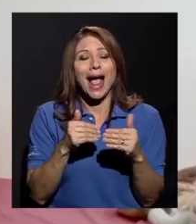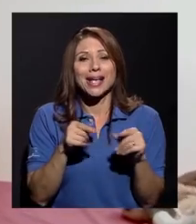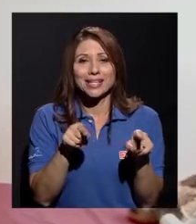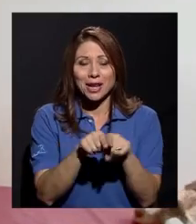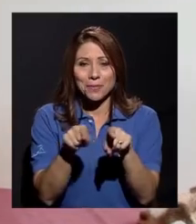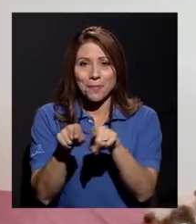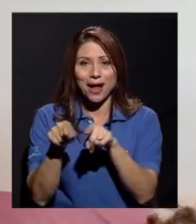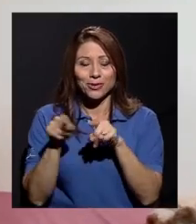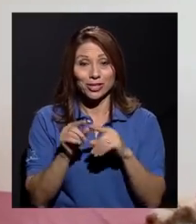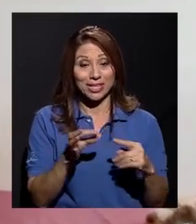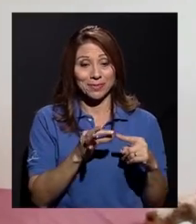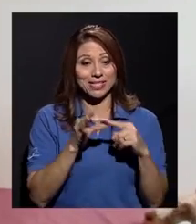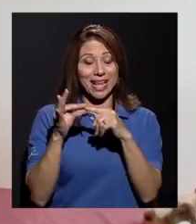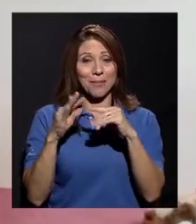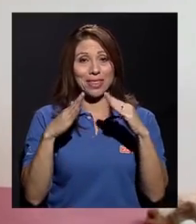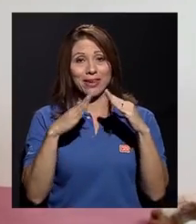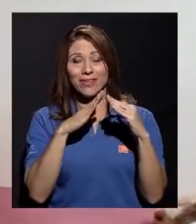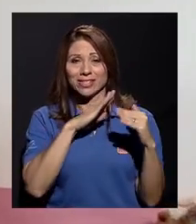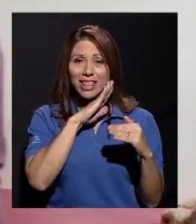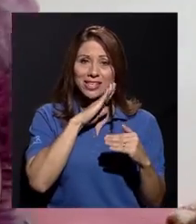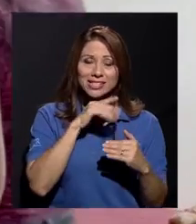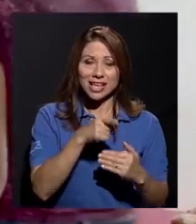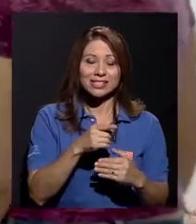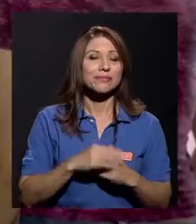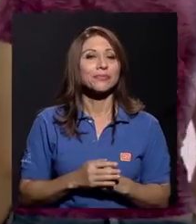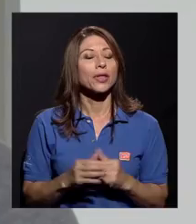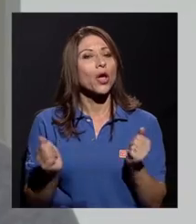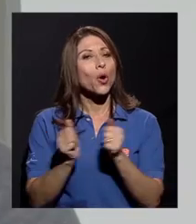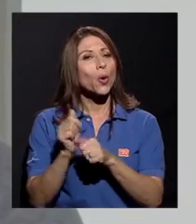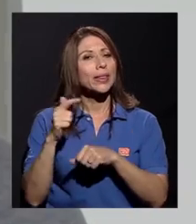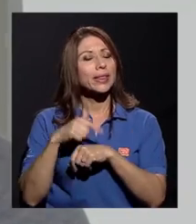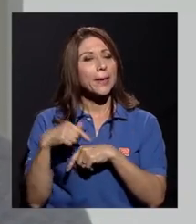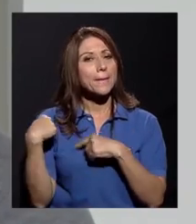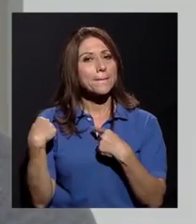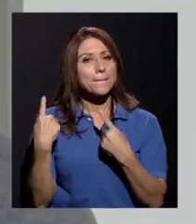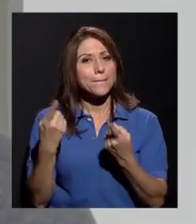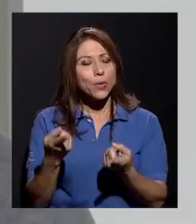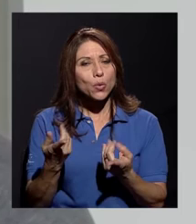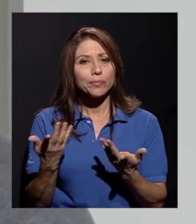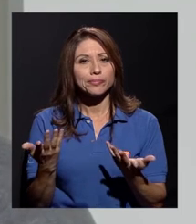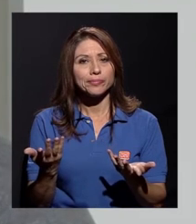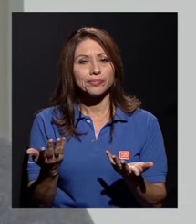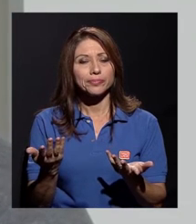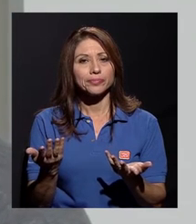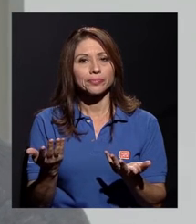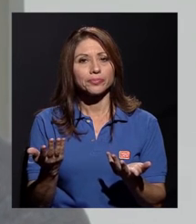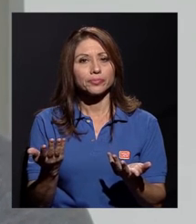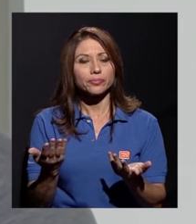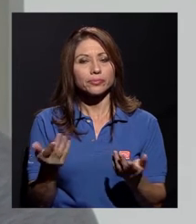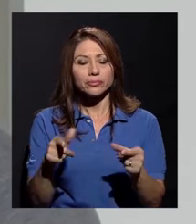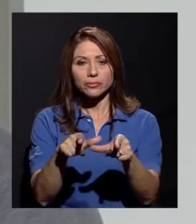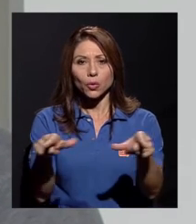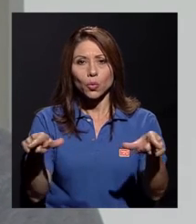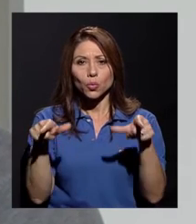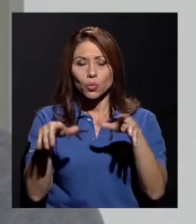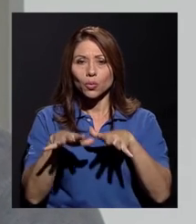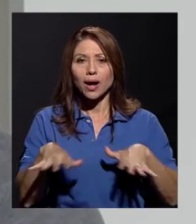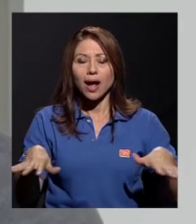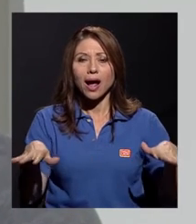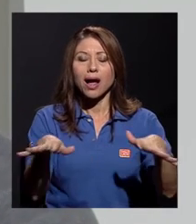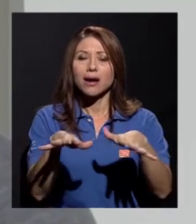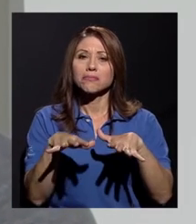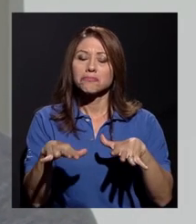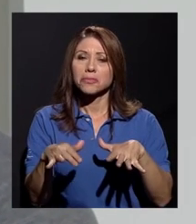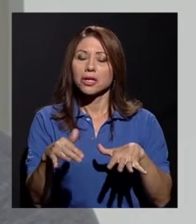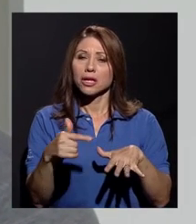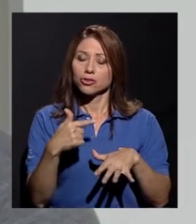especialmente en residencias. Con el paso del tiempo, un lugar en el que me